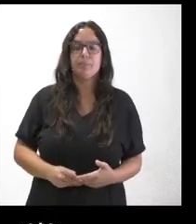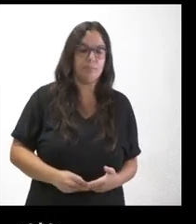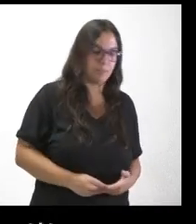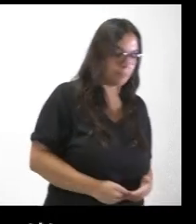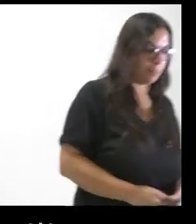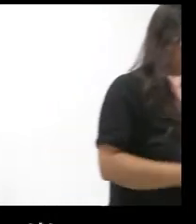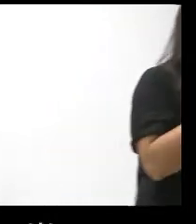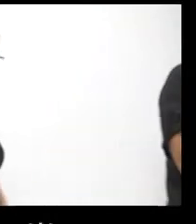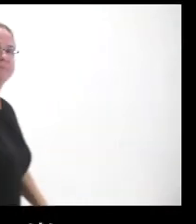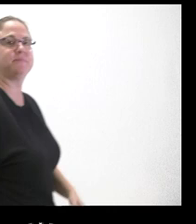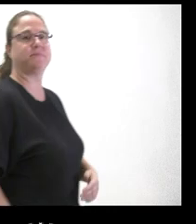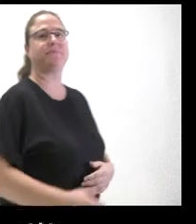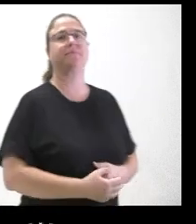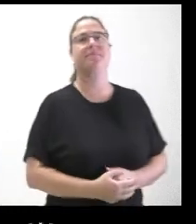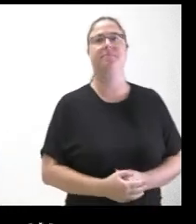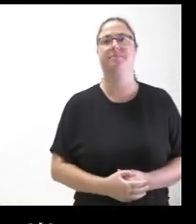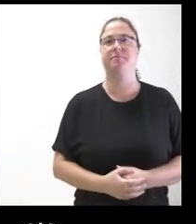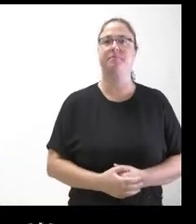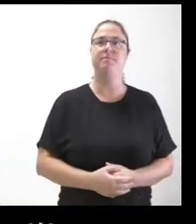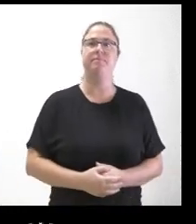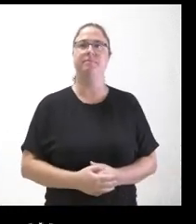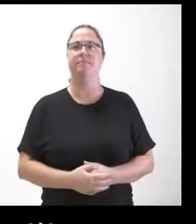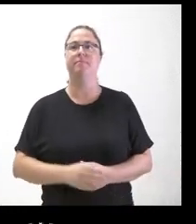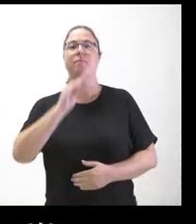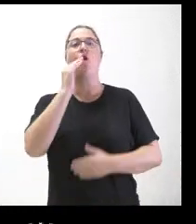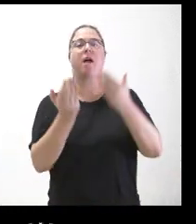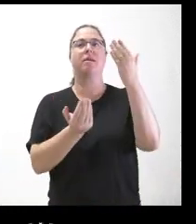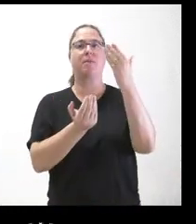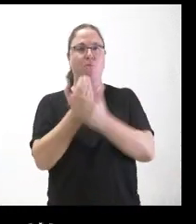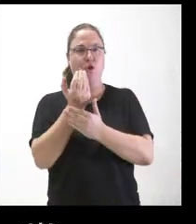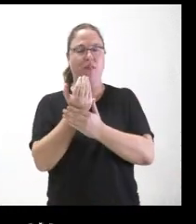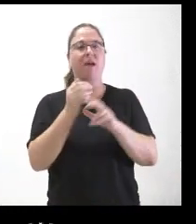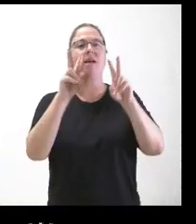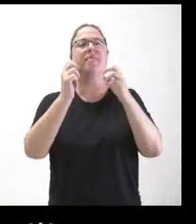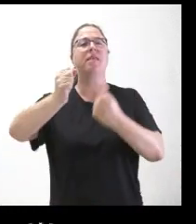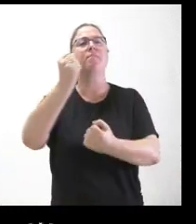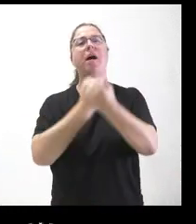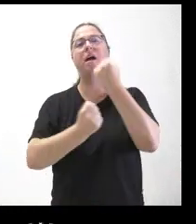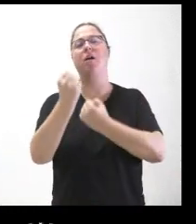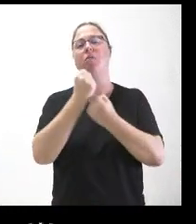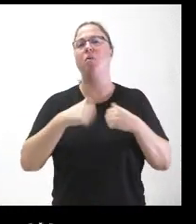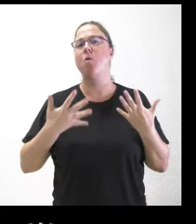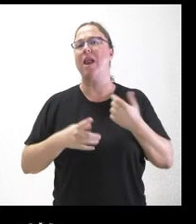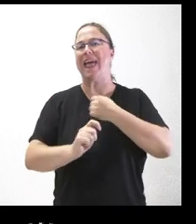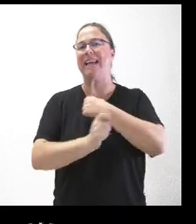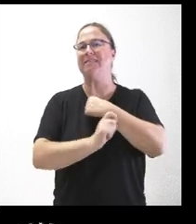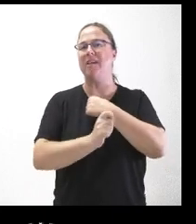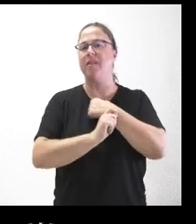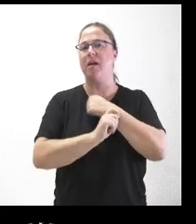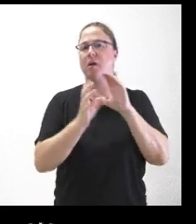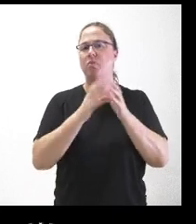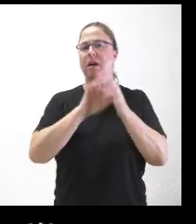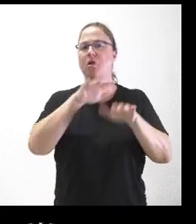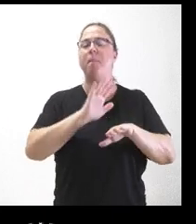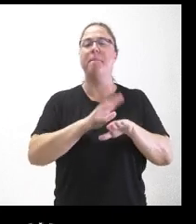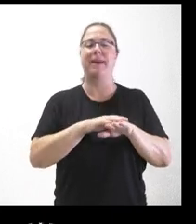días. Hola, muy buenos días a todos. En materia económica, ¿cuál es la estrategia de la Junta para el pequeño comercio de Castilla y León?